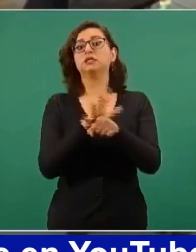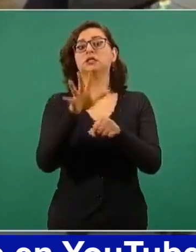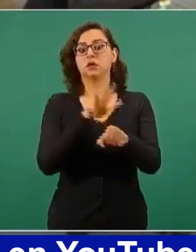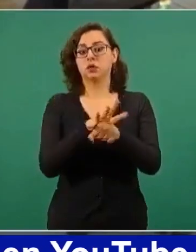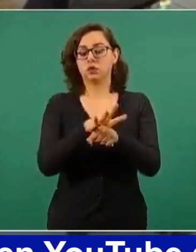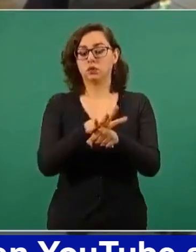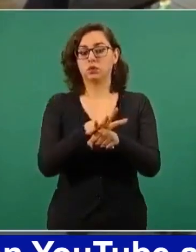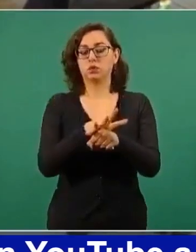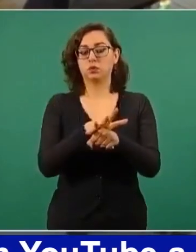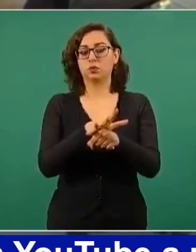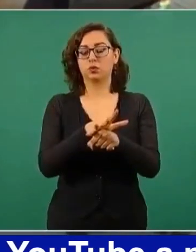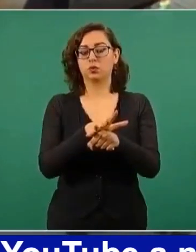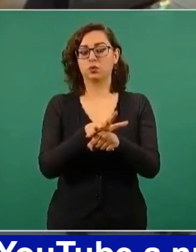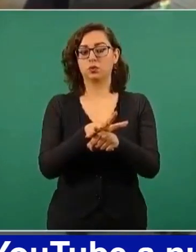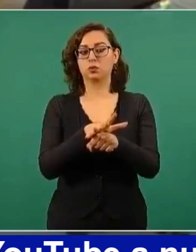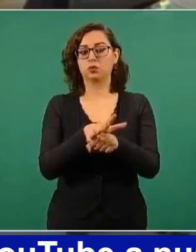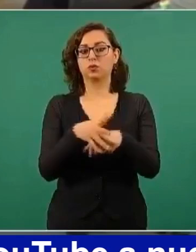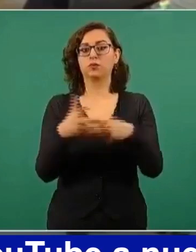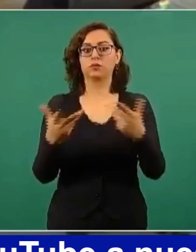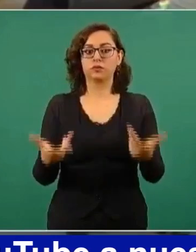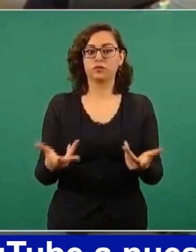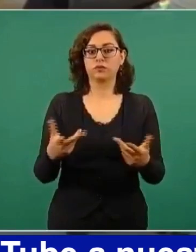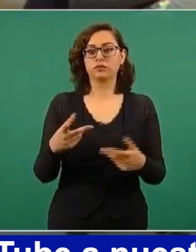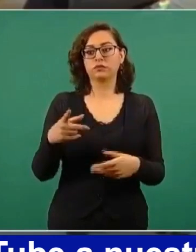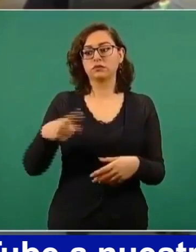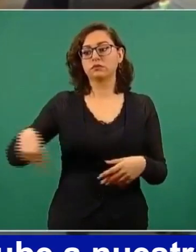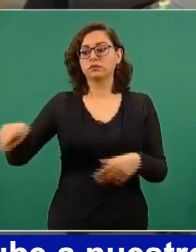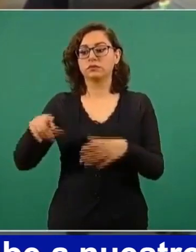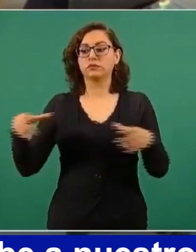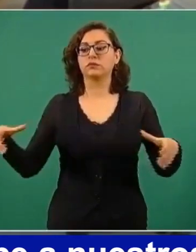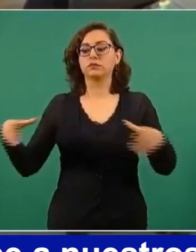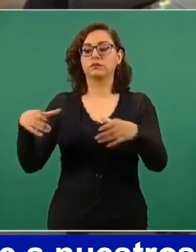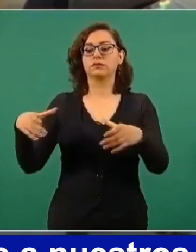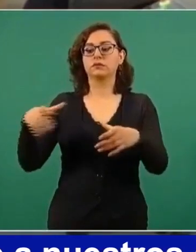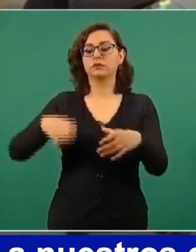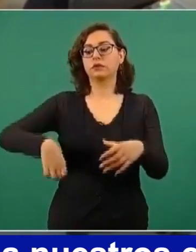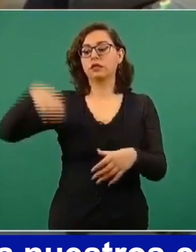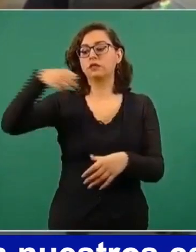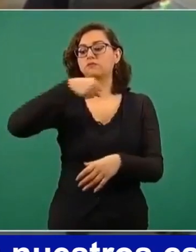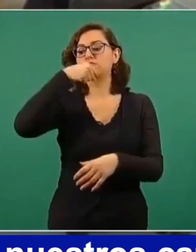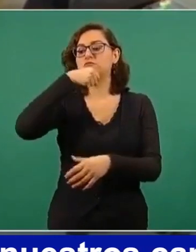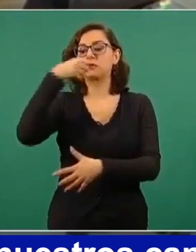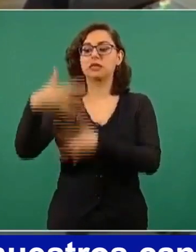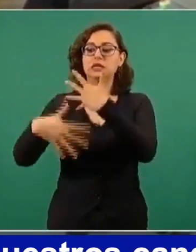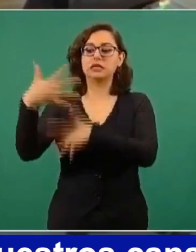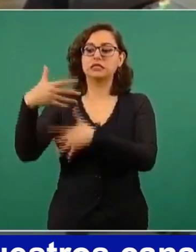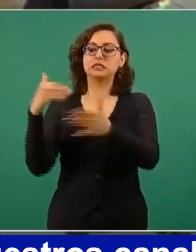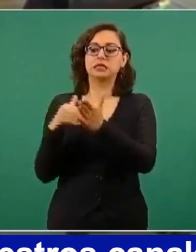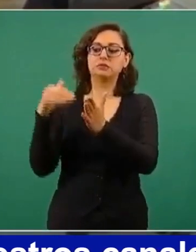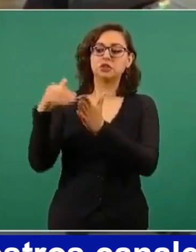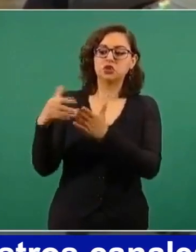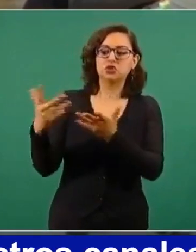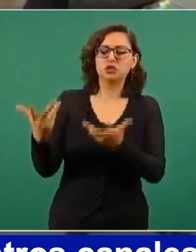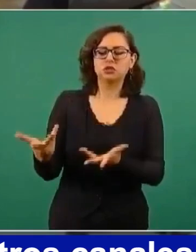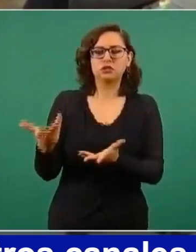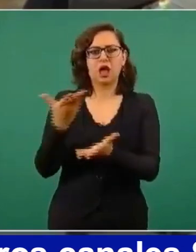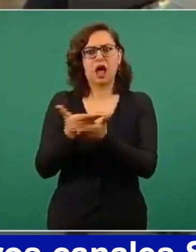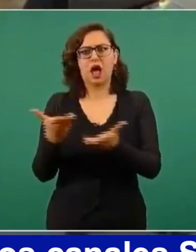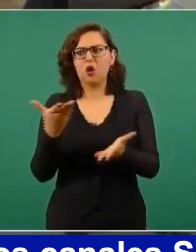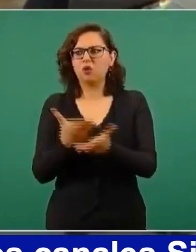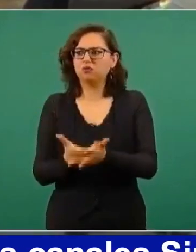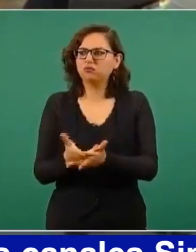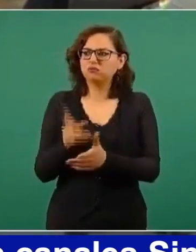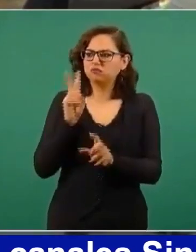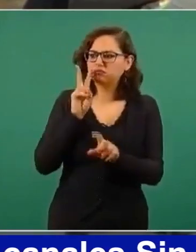hipotética de 15 millones de adultos mayores al origen, tenemos 11 millones. Entonces, si nos pueden explicar un poco